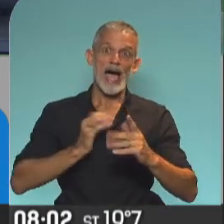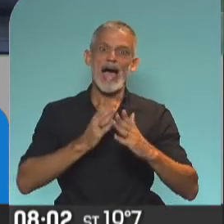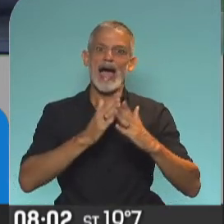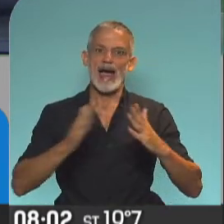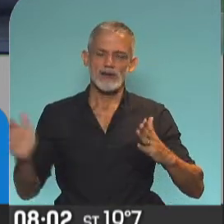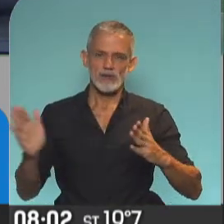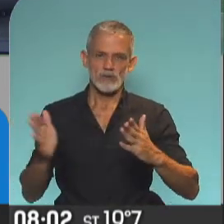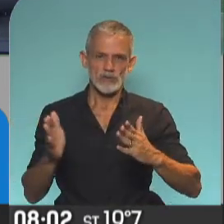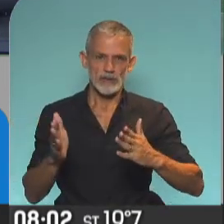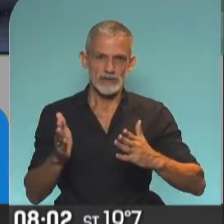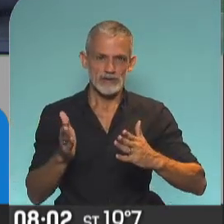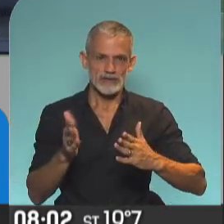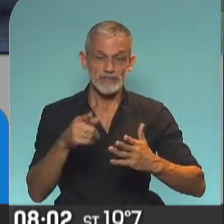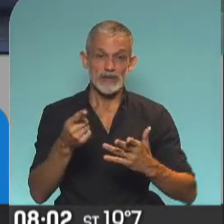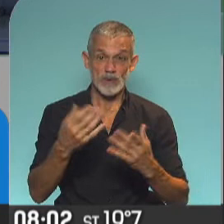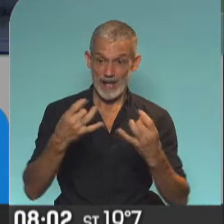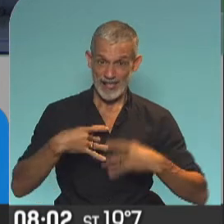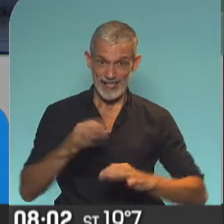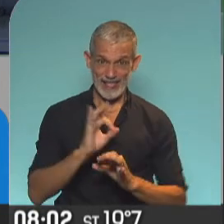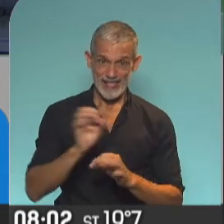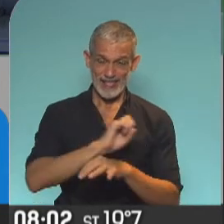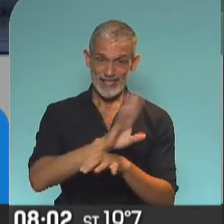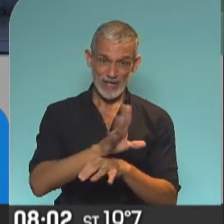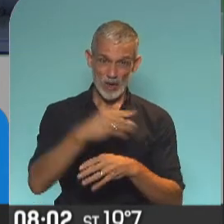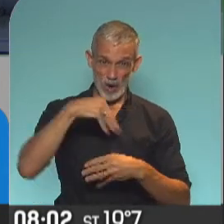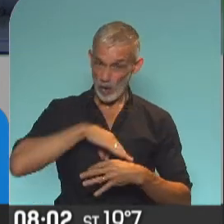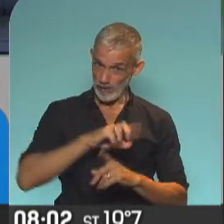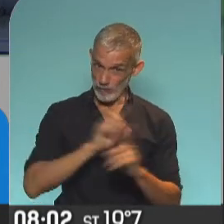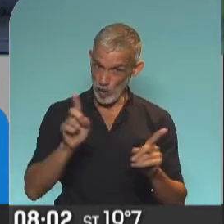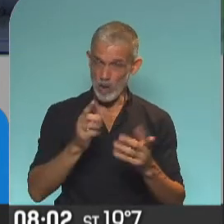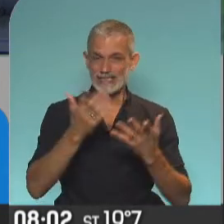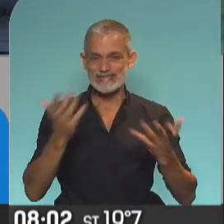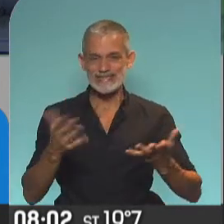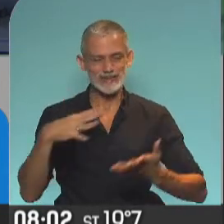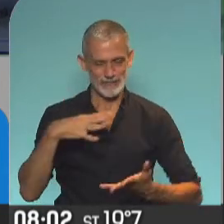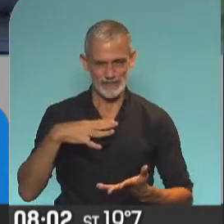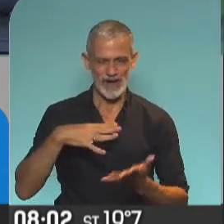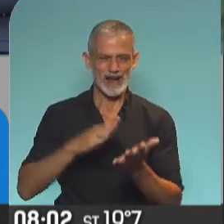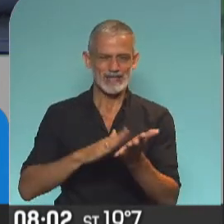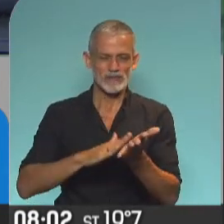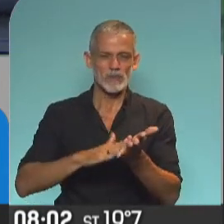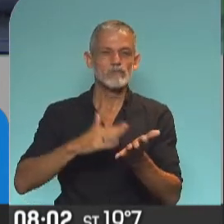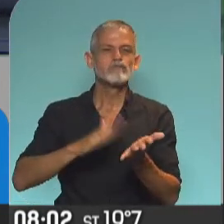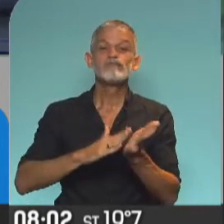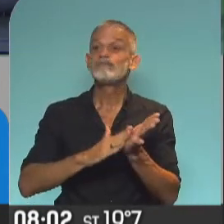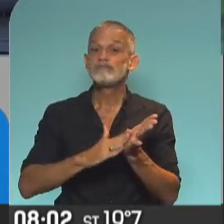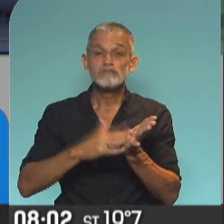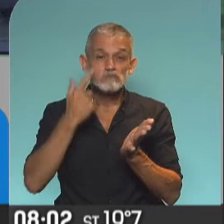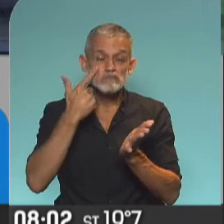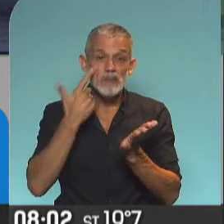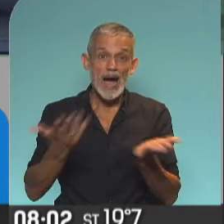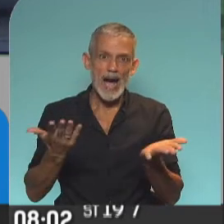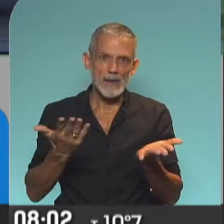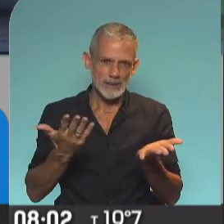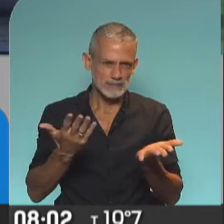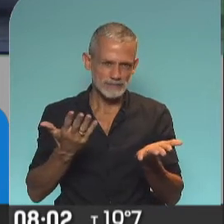siguientes no nos vamos a contagiar de COVID, todavía esto está por verse con la experiencia que estamos viviendo, que por supuesto